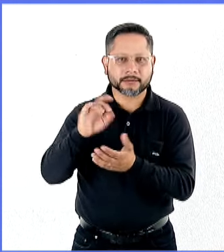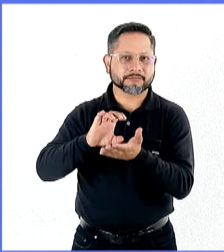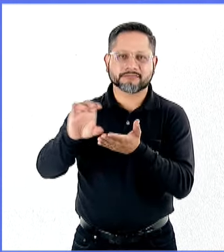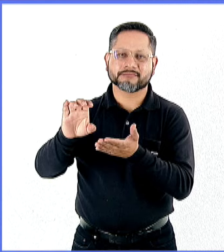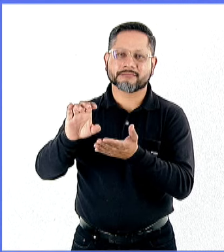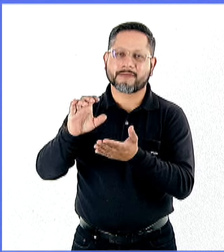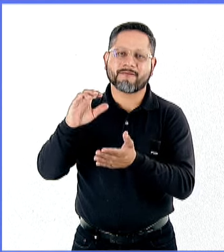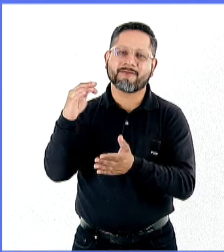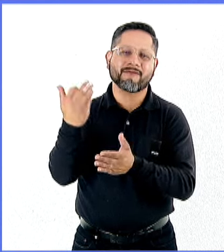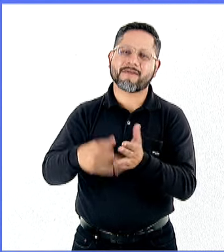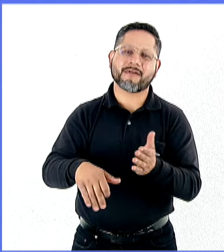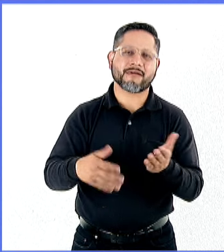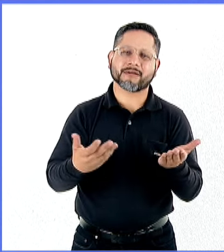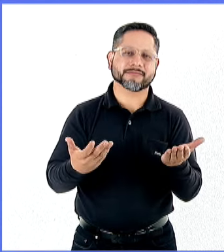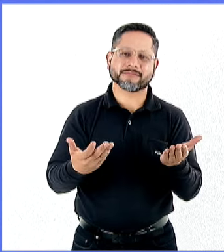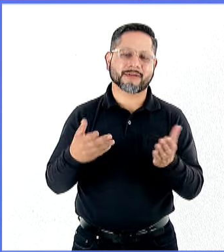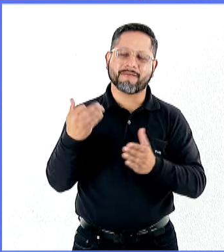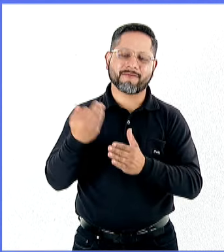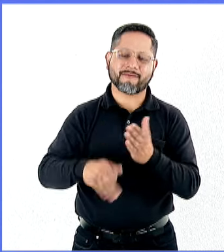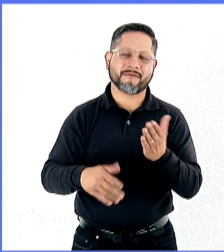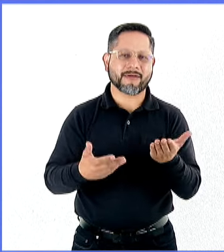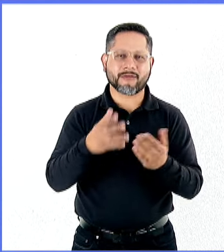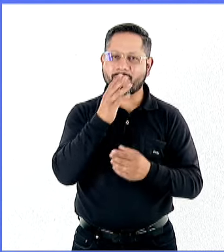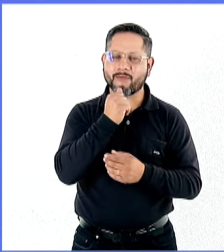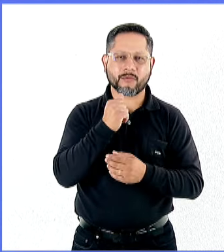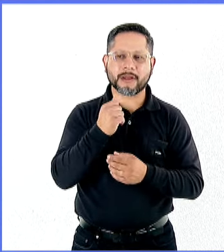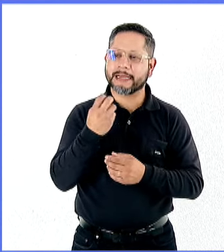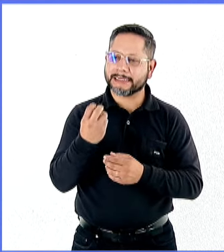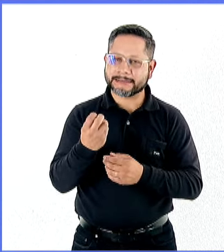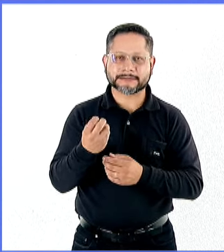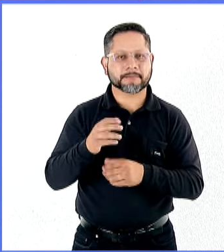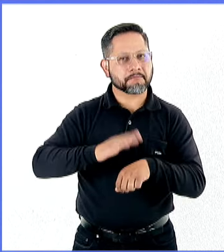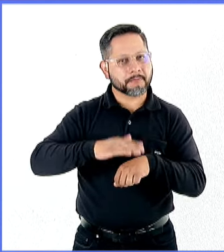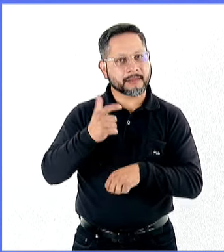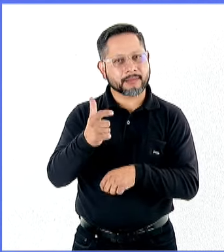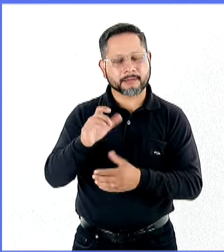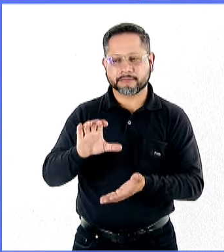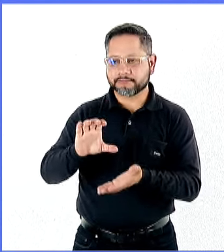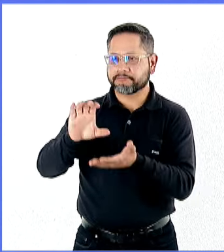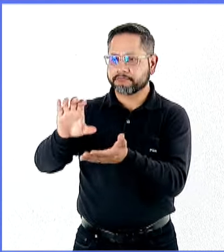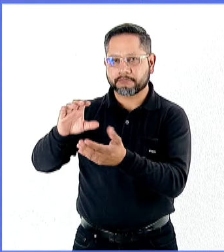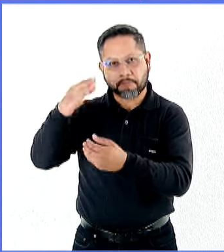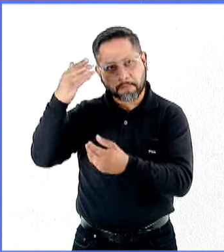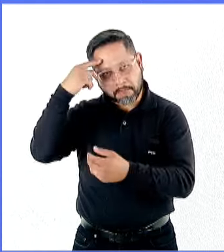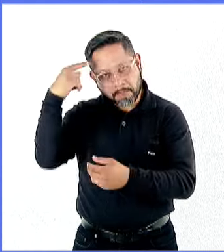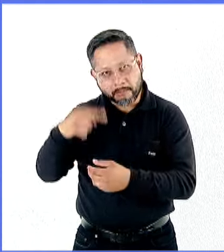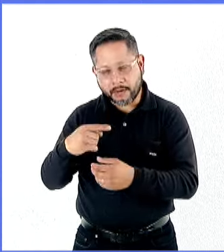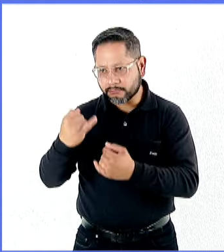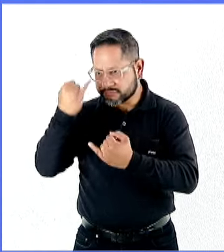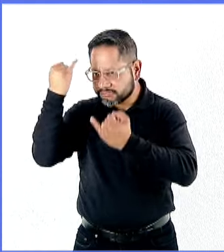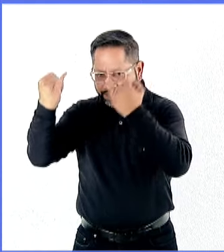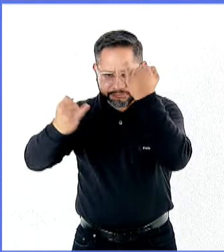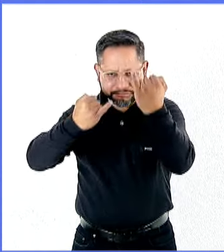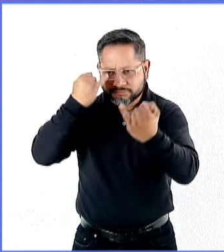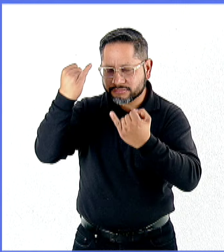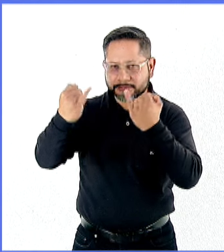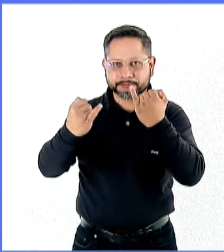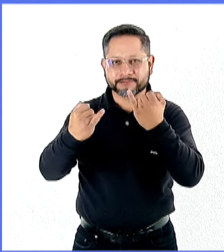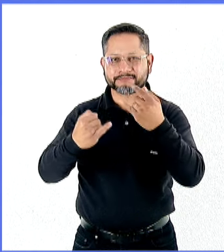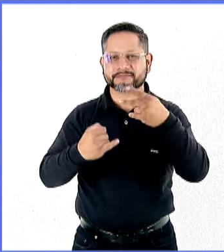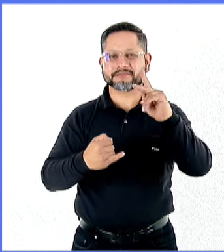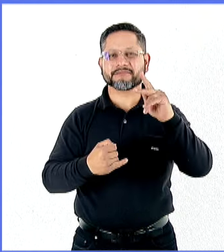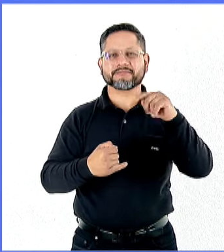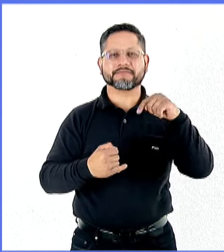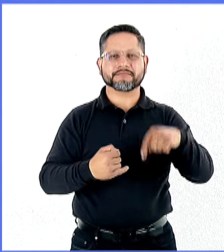dentro de la OCDE. Entonces, igual, es incrementar estos recursos. Pero en México tenemos un problema en particular, que nosotros